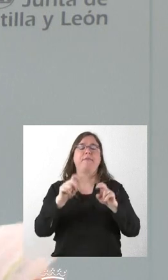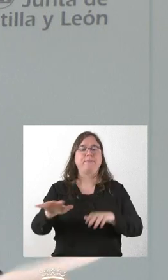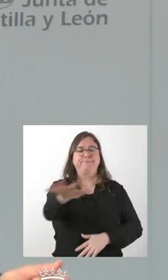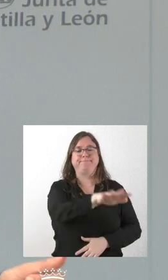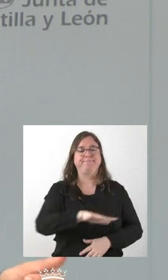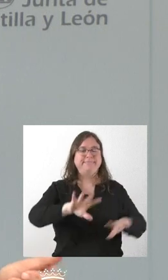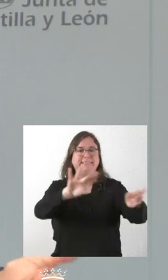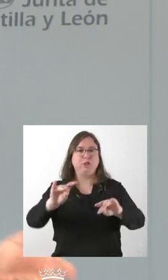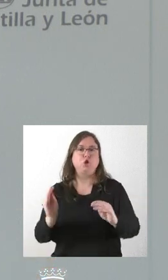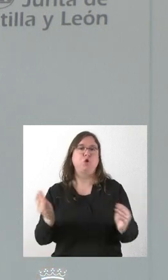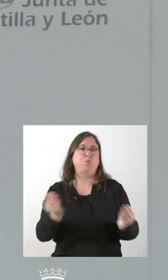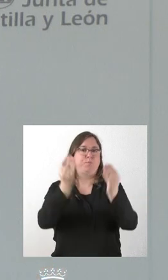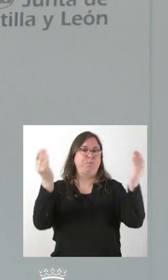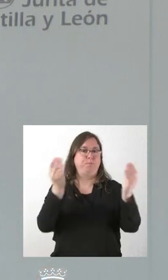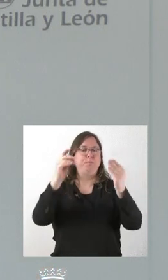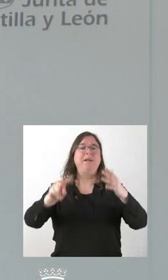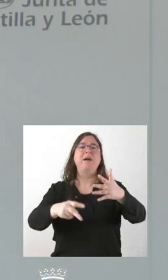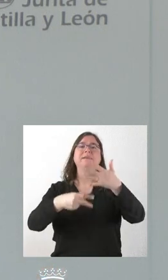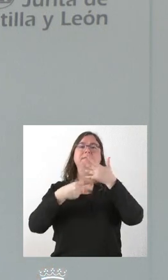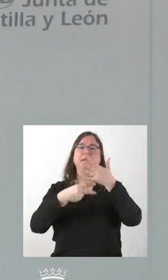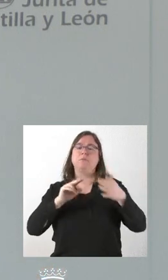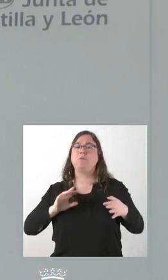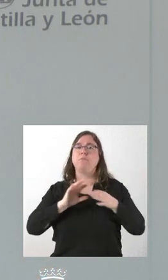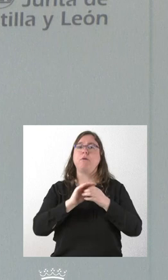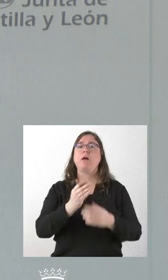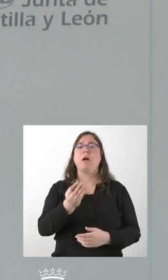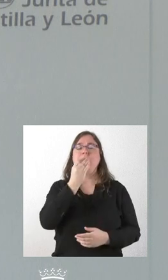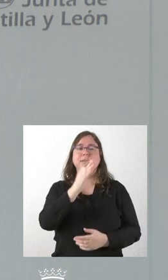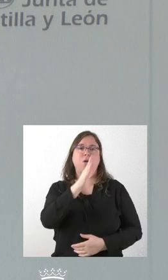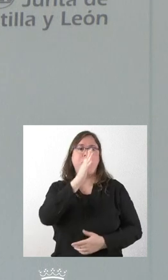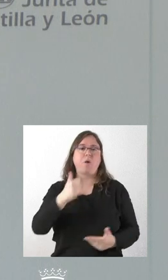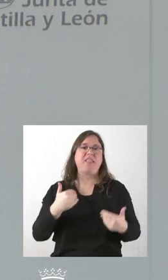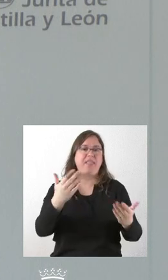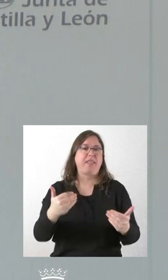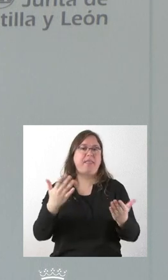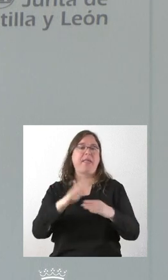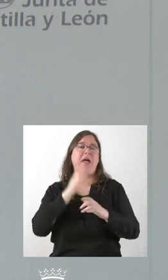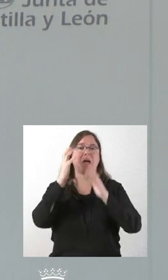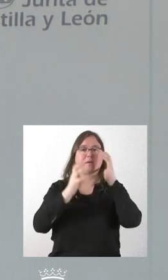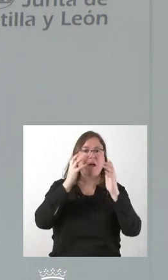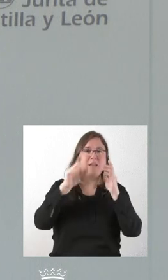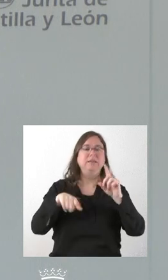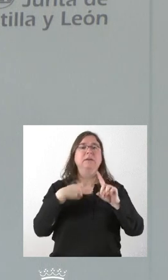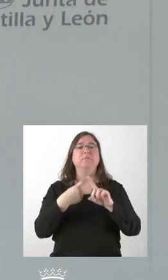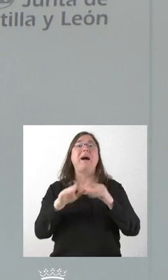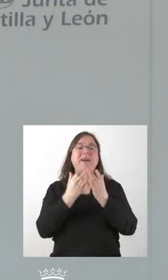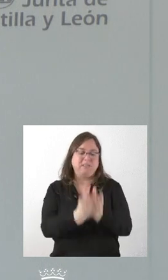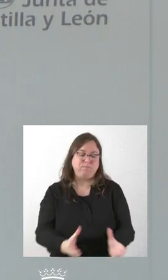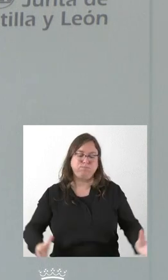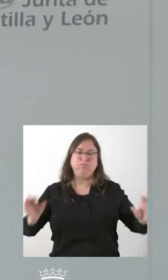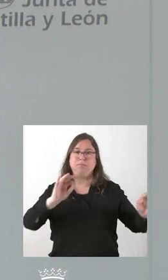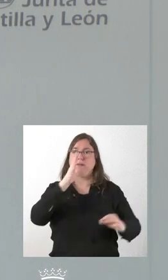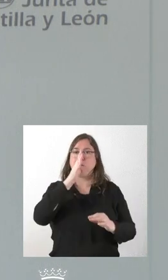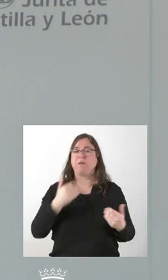del territorio. Un séptimo es el que tiene que ver con el suministro de alimentación y agua para el ganado, incluido la dotación de bebederos, que se hacía desde la